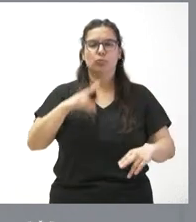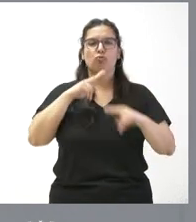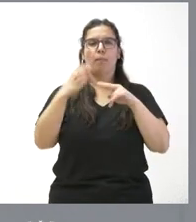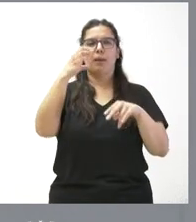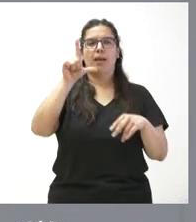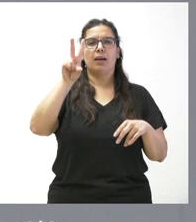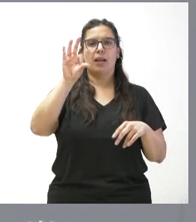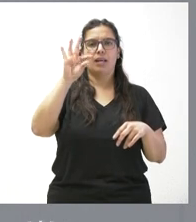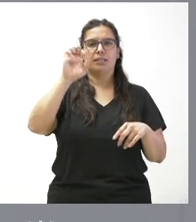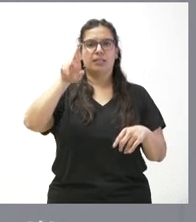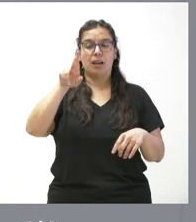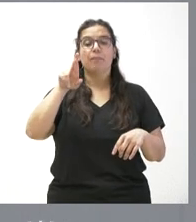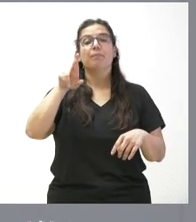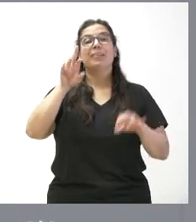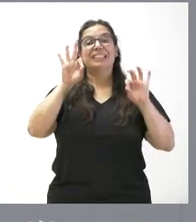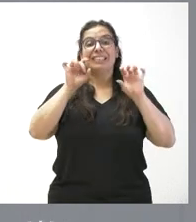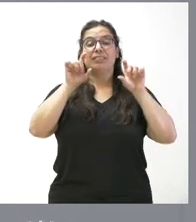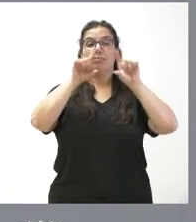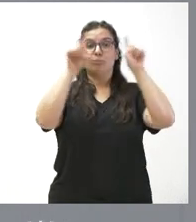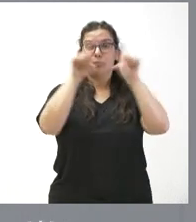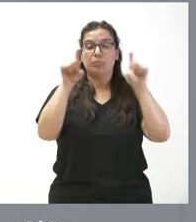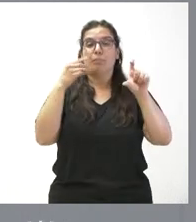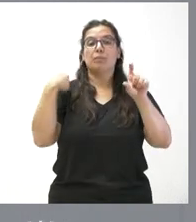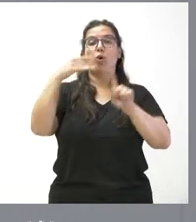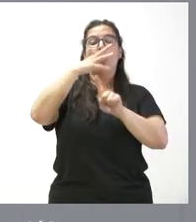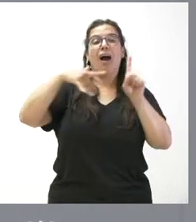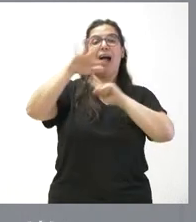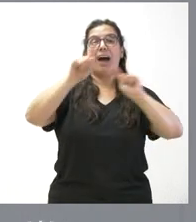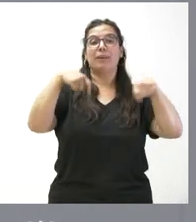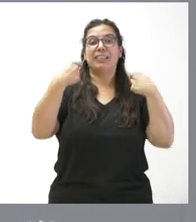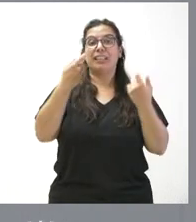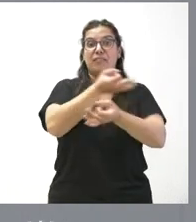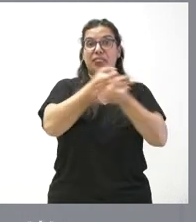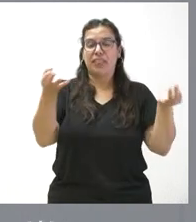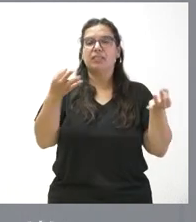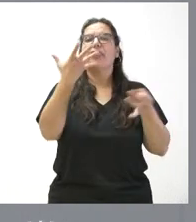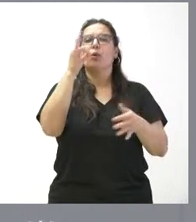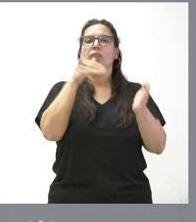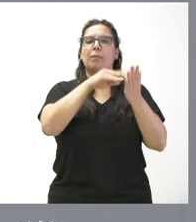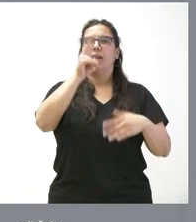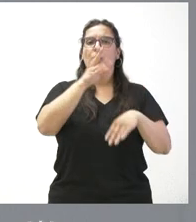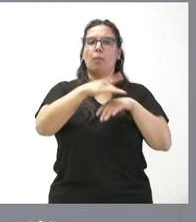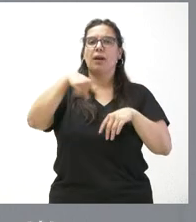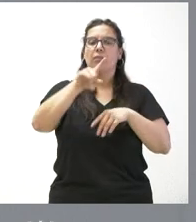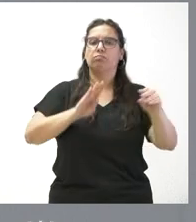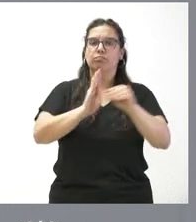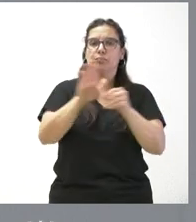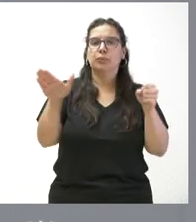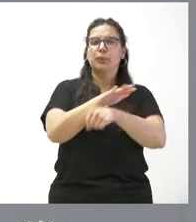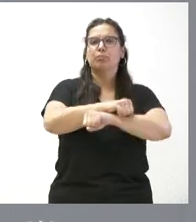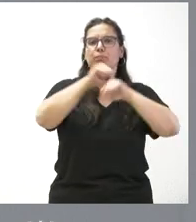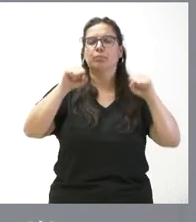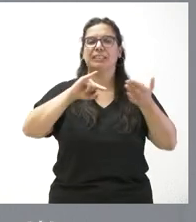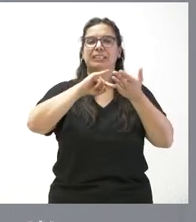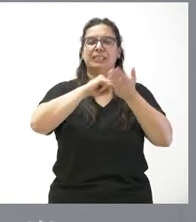En este caso, el cluster de hábitat eficiente, 50.000 euros para financiar el reforzamiento